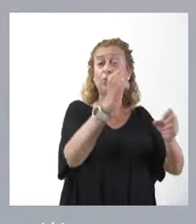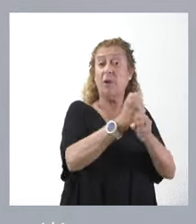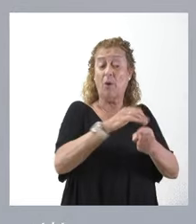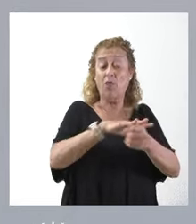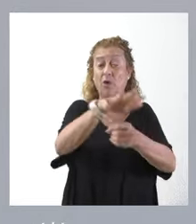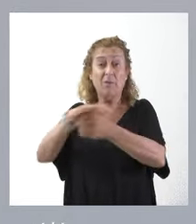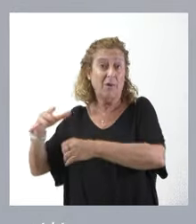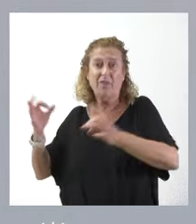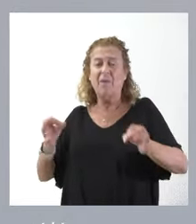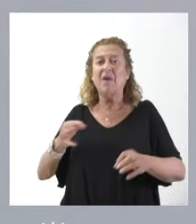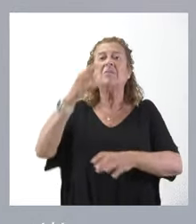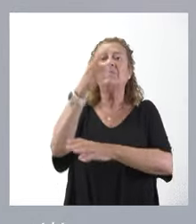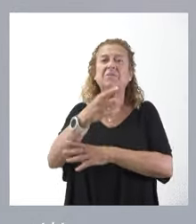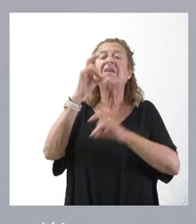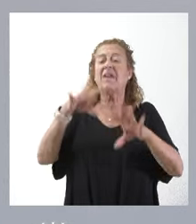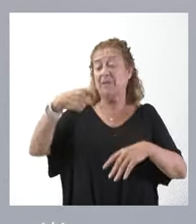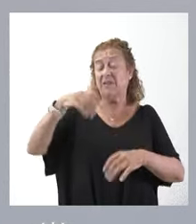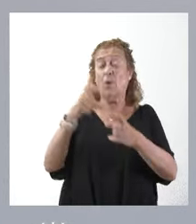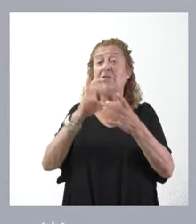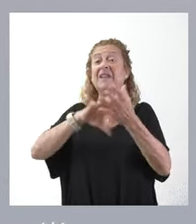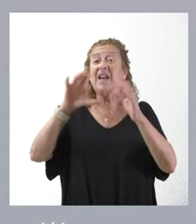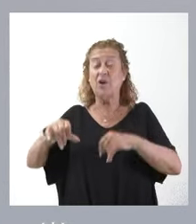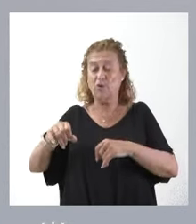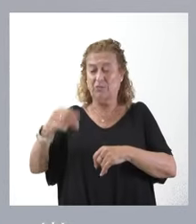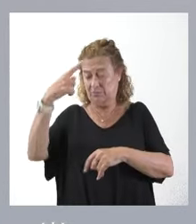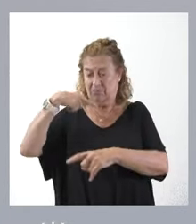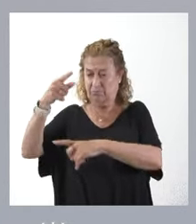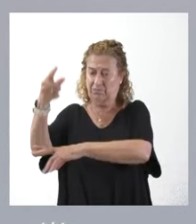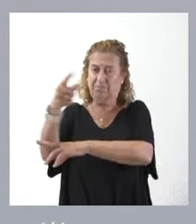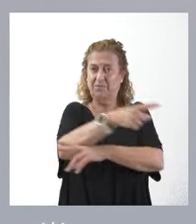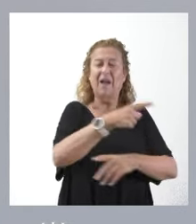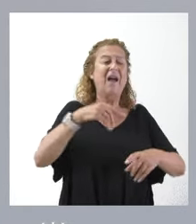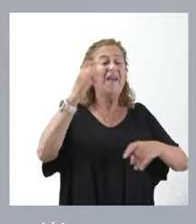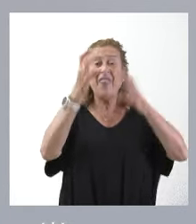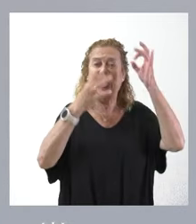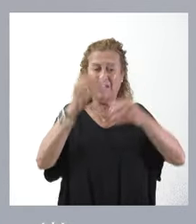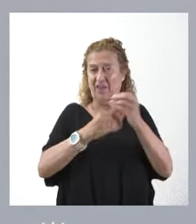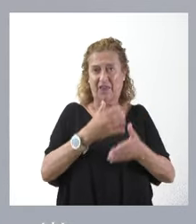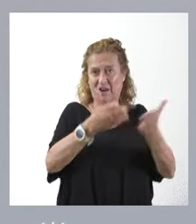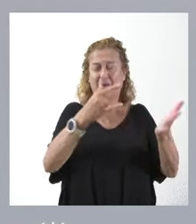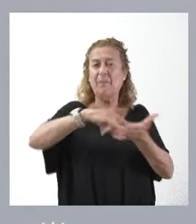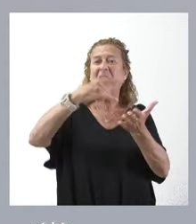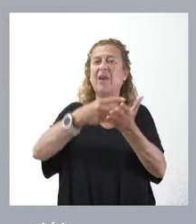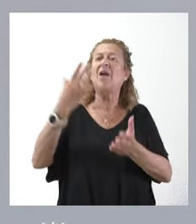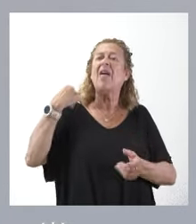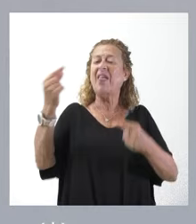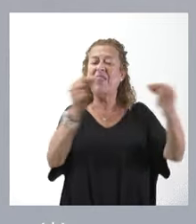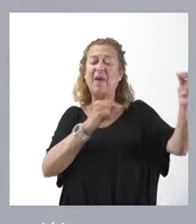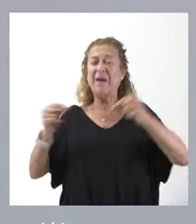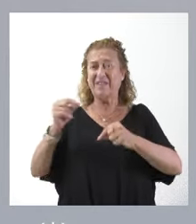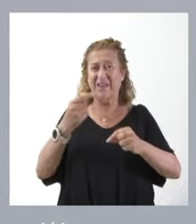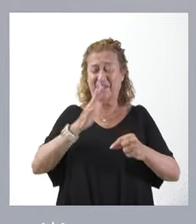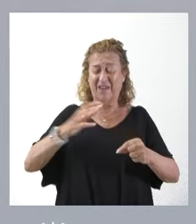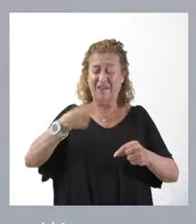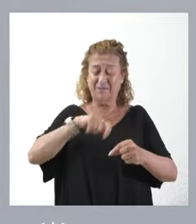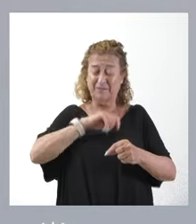la encomienda del presidente de la Junta de Castilla y León de poner en marcha el impulso de las iniciativas que se plantearon en el debate del estado de la